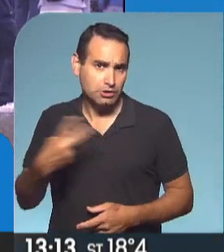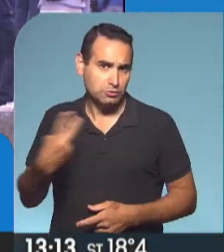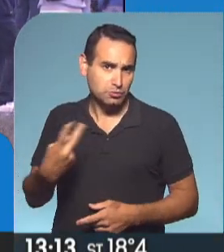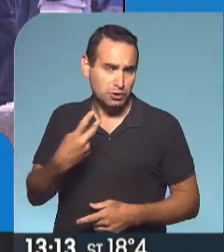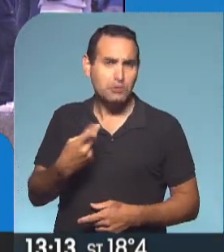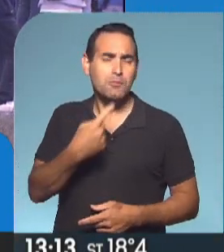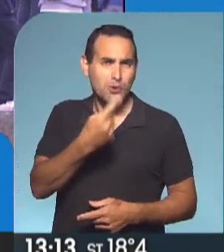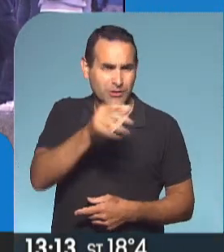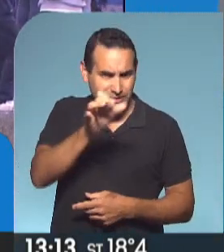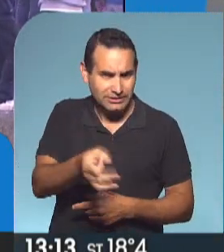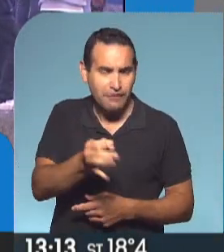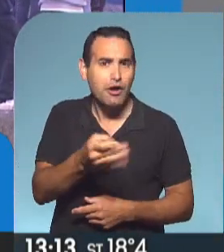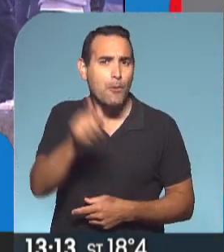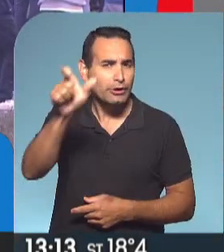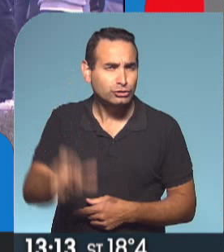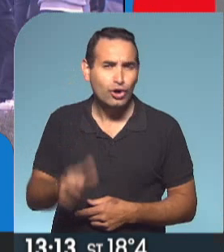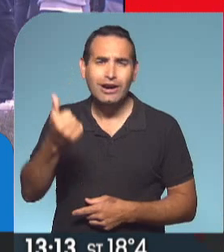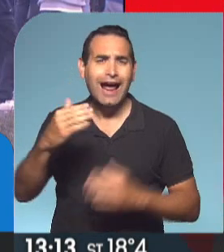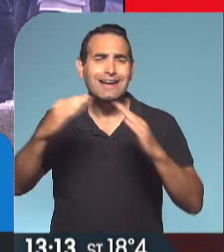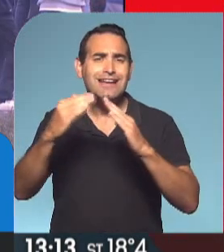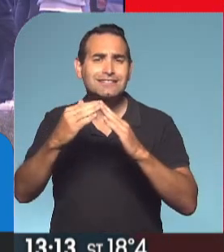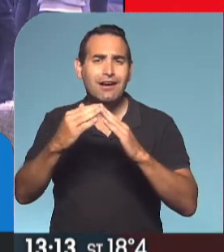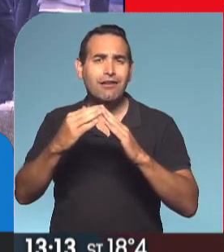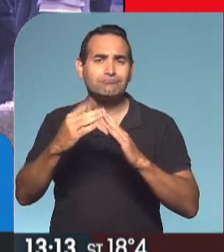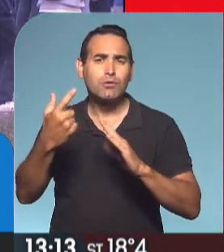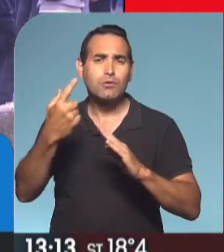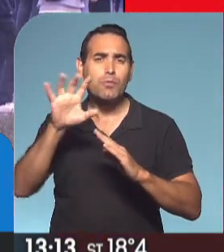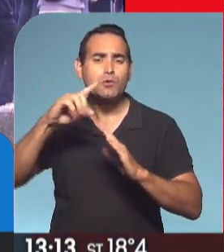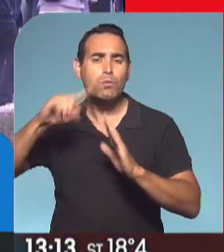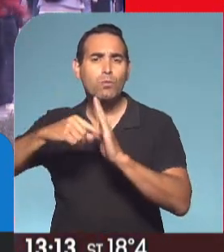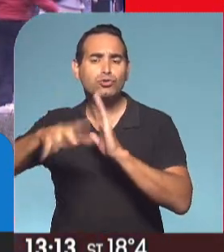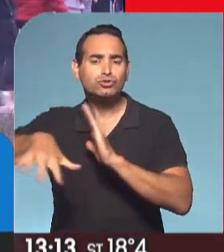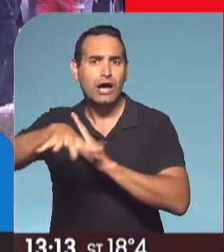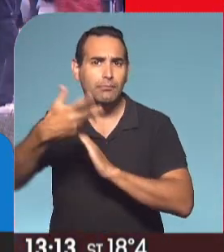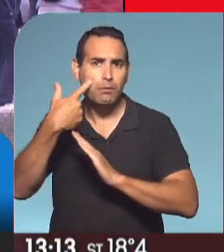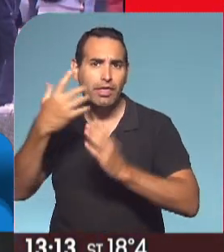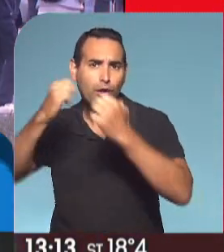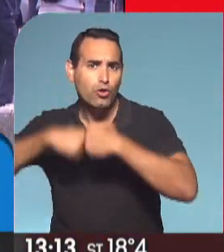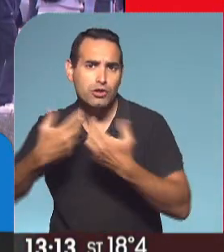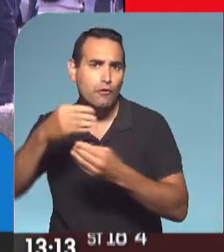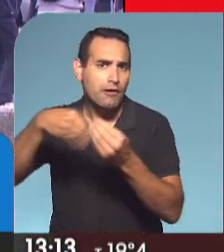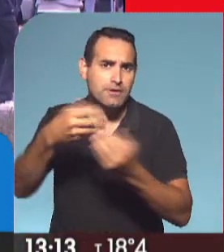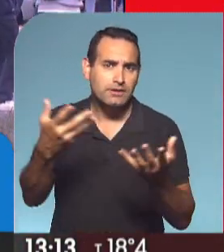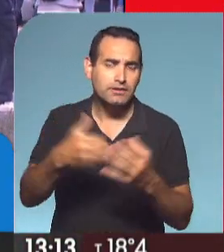él. Y si saben si esta persona tiene algún domicilio en la provincia de Buenos Aires en donde se puede haber escondido o algún familiar.